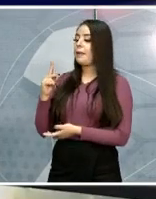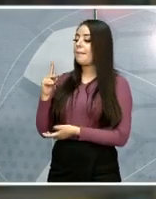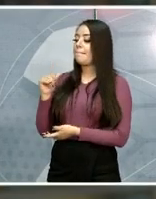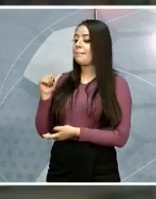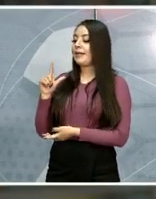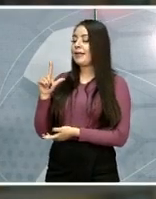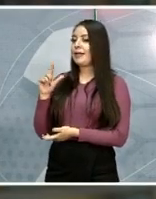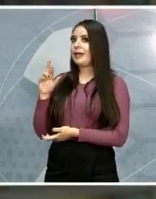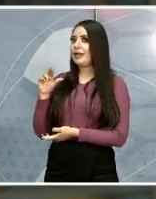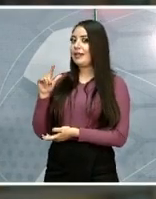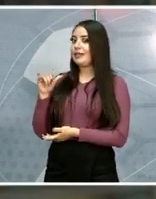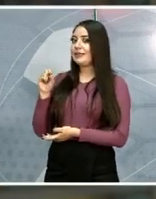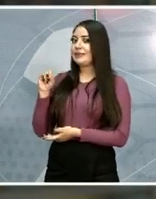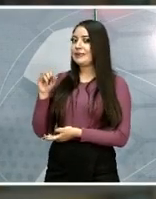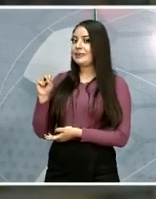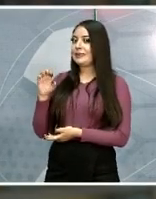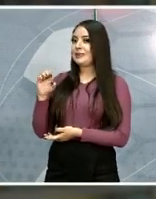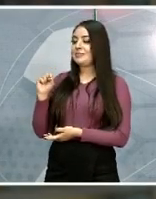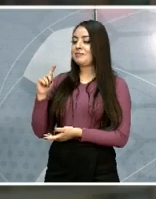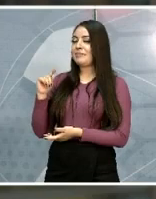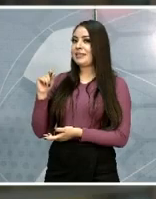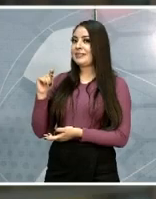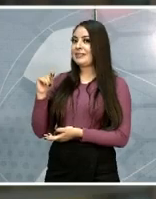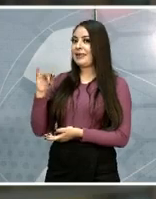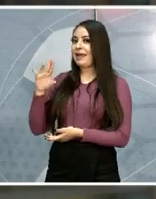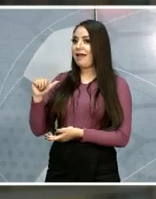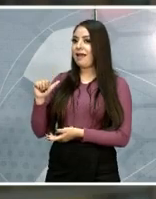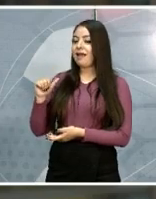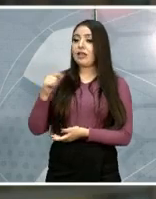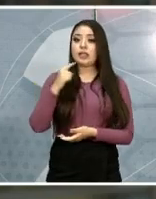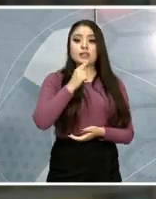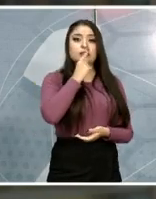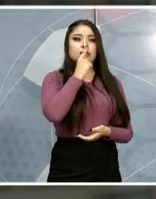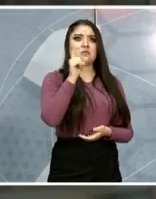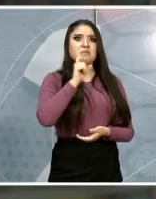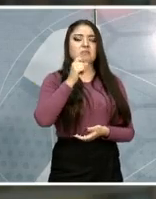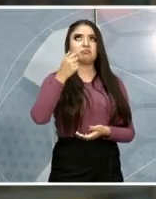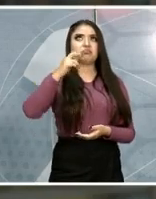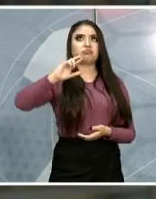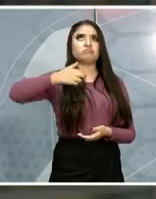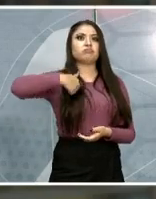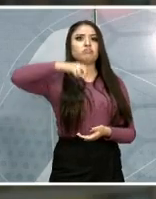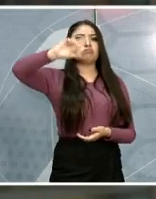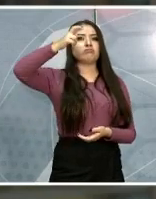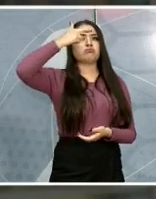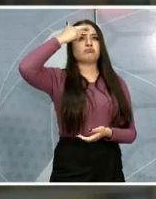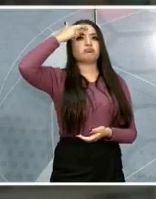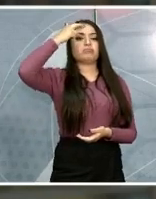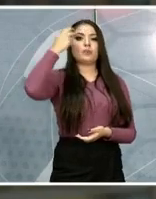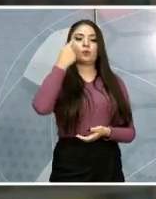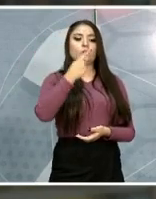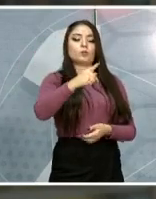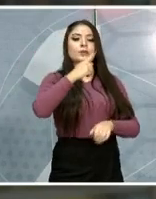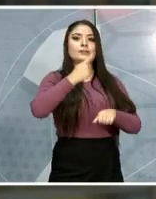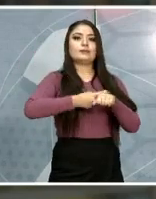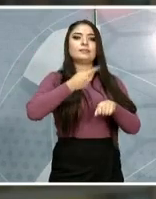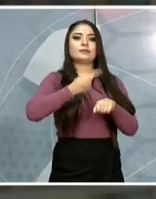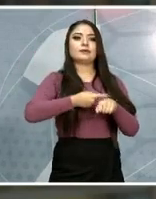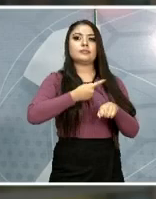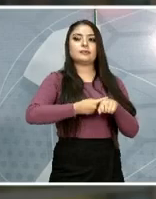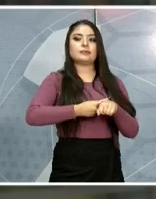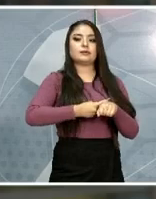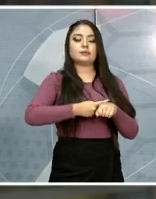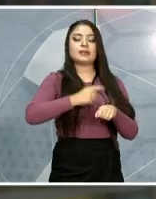espástica. Dice que desde ella que tiene uso de razón, padece de esta enfermedad que es básicamente la inmovilidad de las